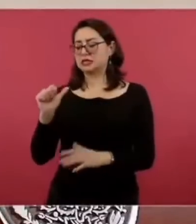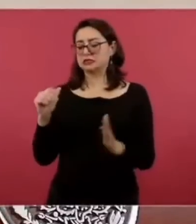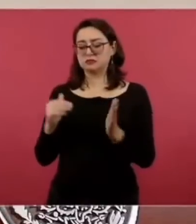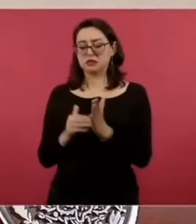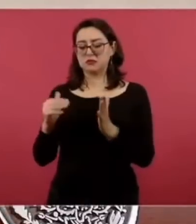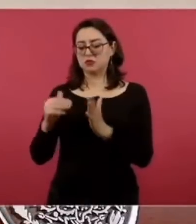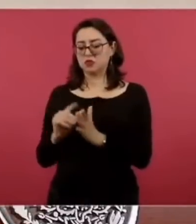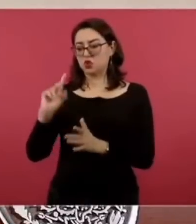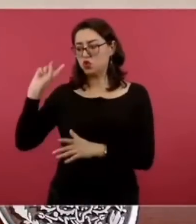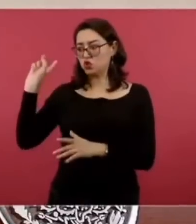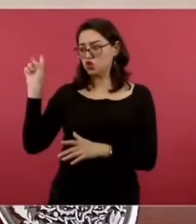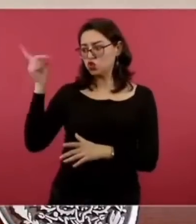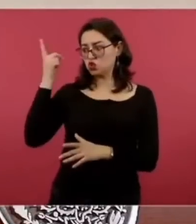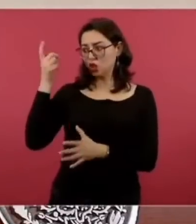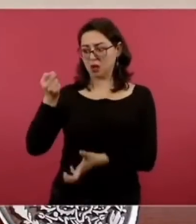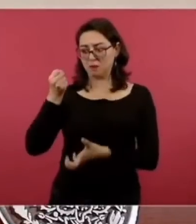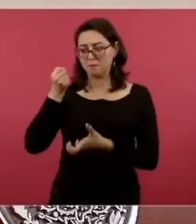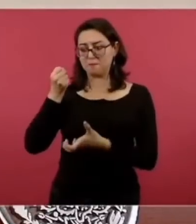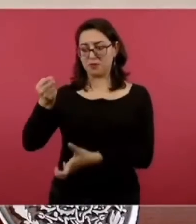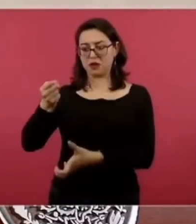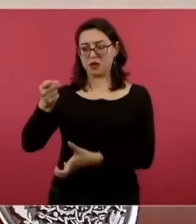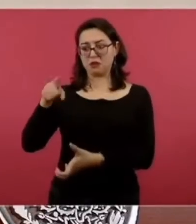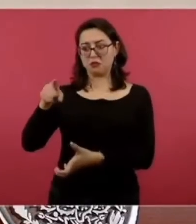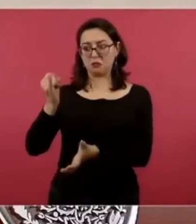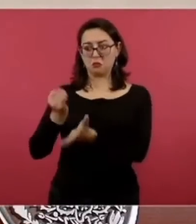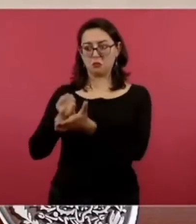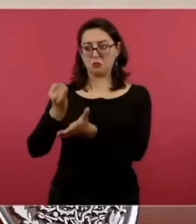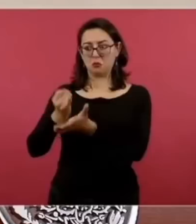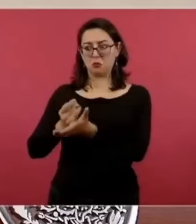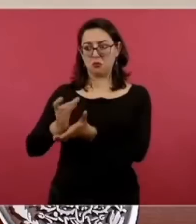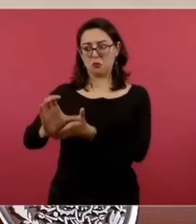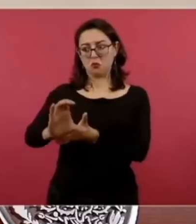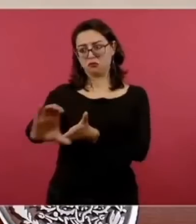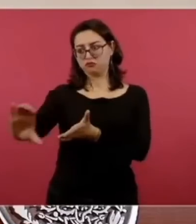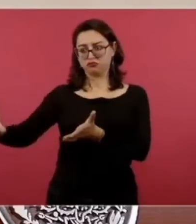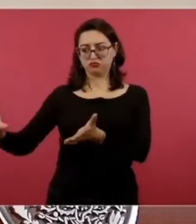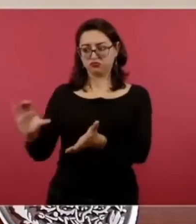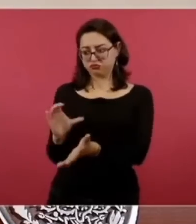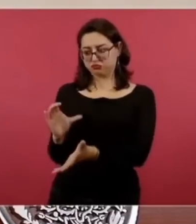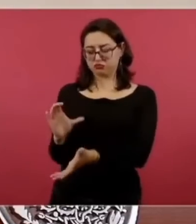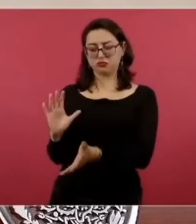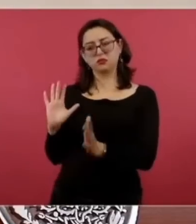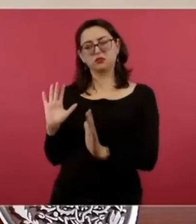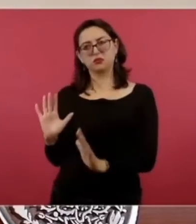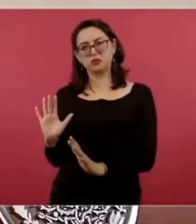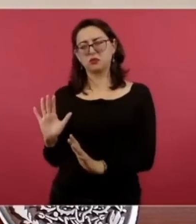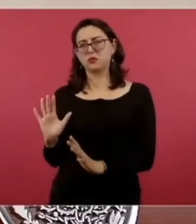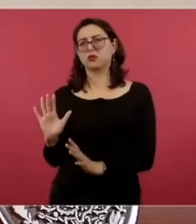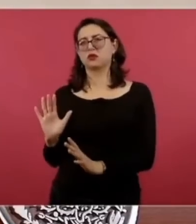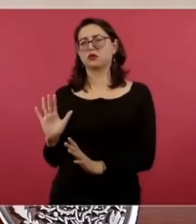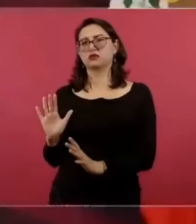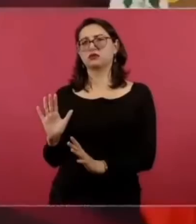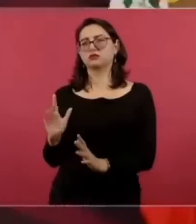los impuestos al final nos va a nos van a costar